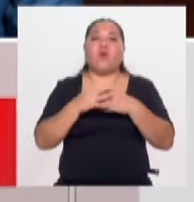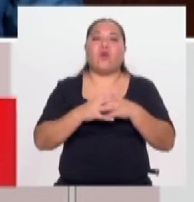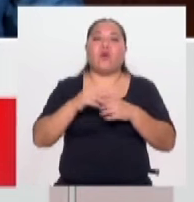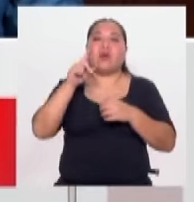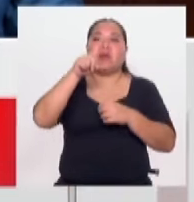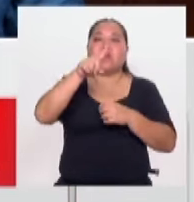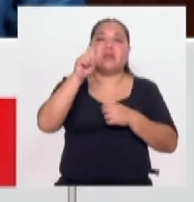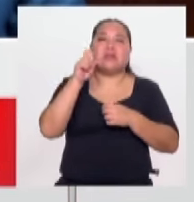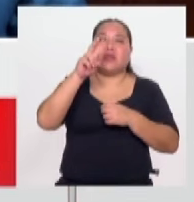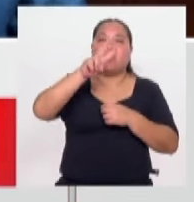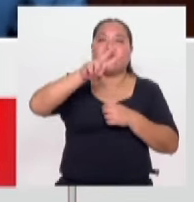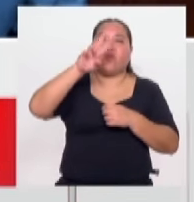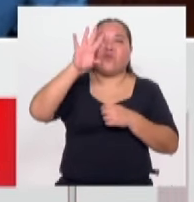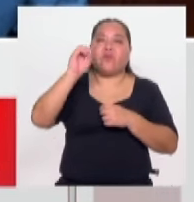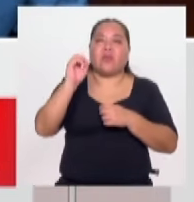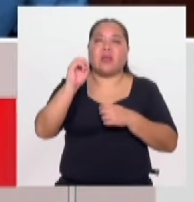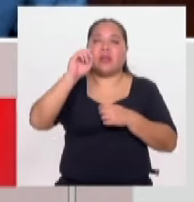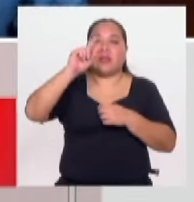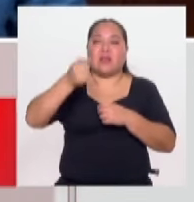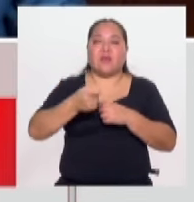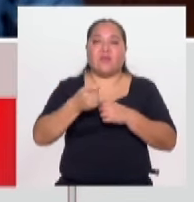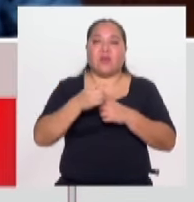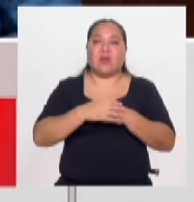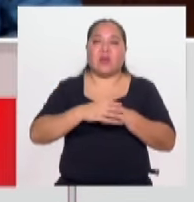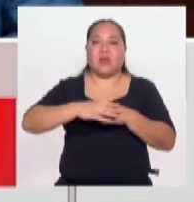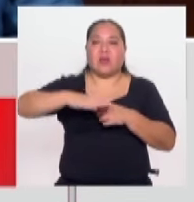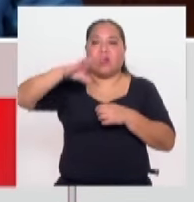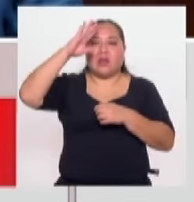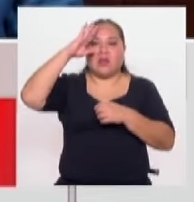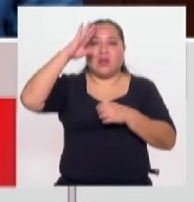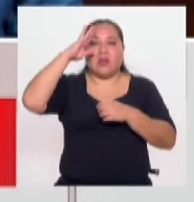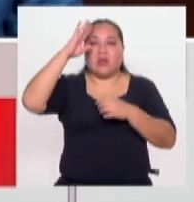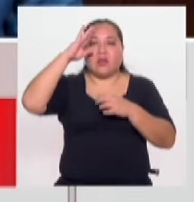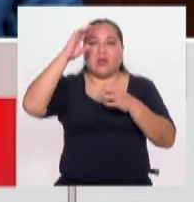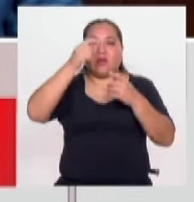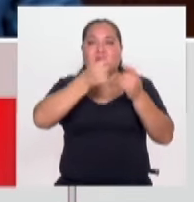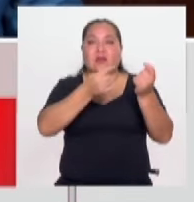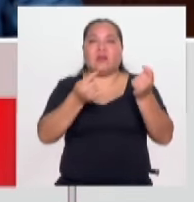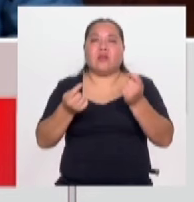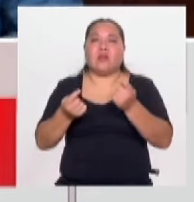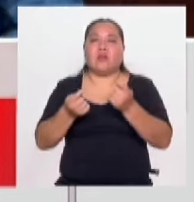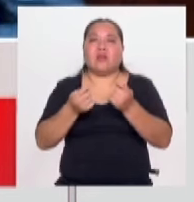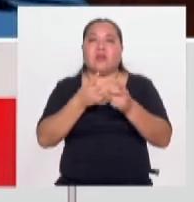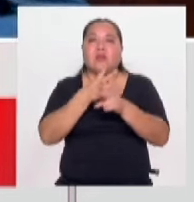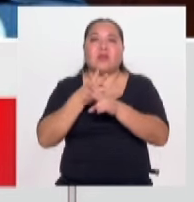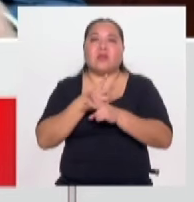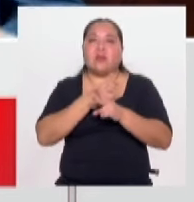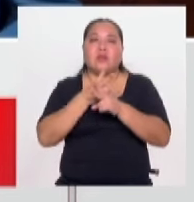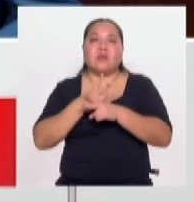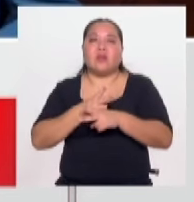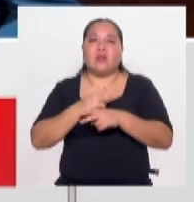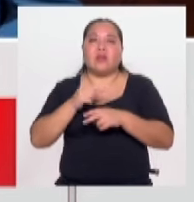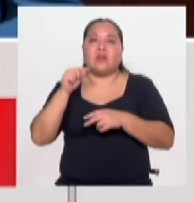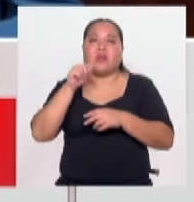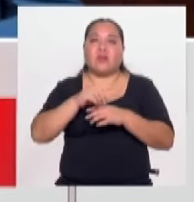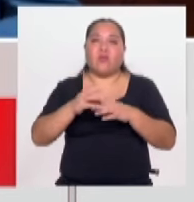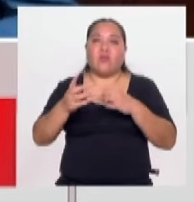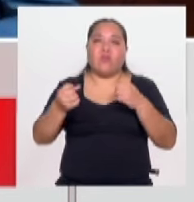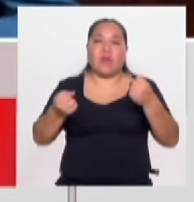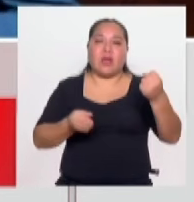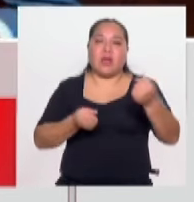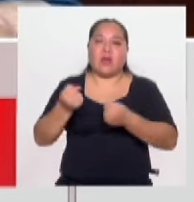120 mil agentes de seguridad con miles de armas de fuego debidamente registradas, vehículos, etc.